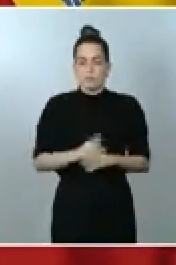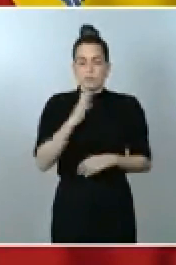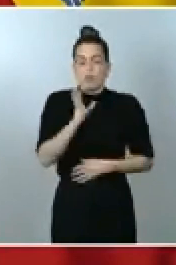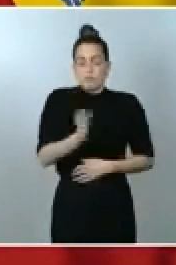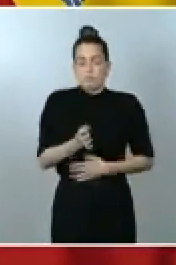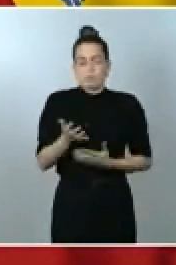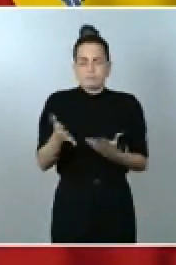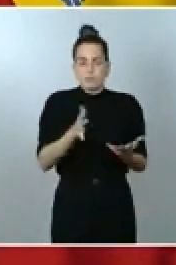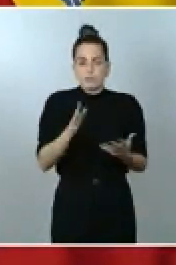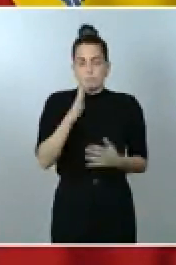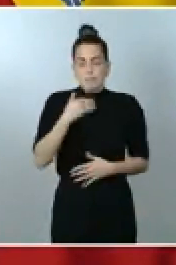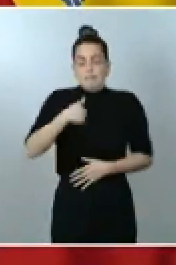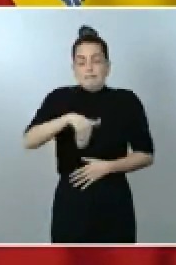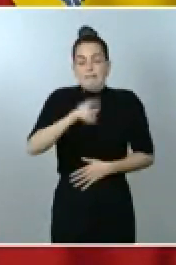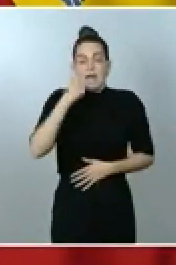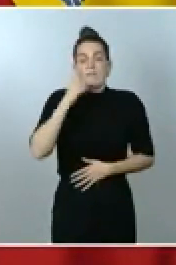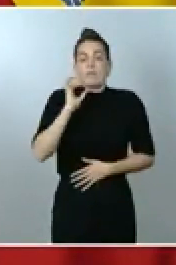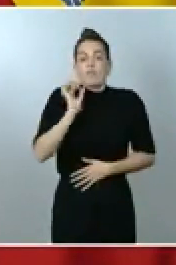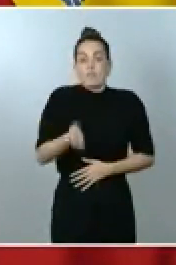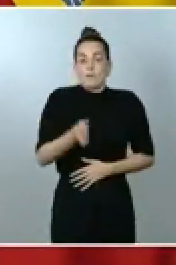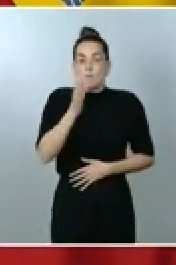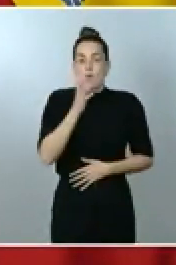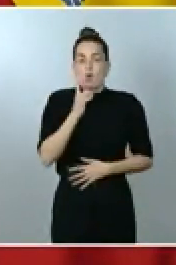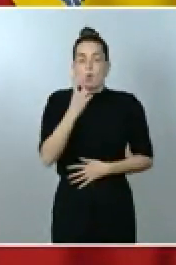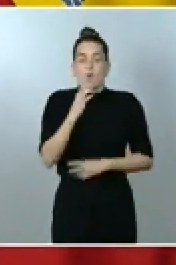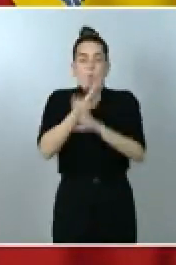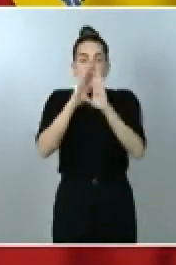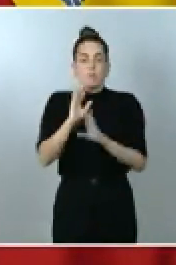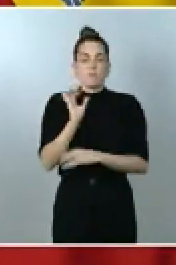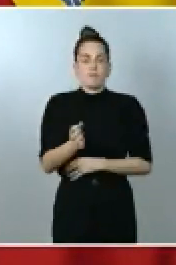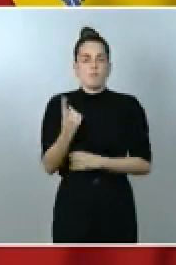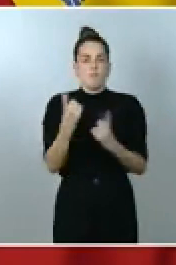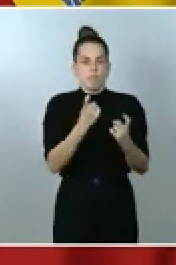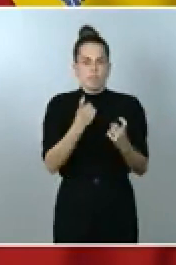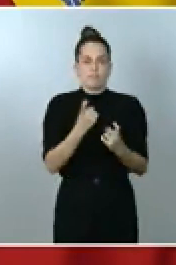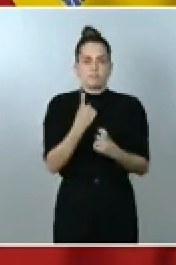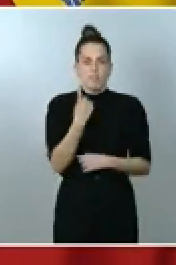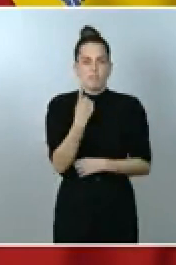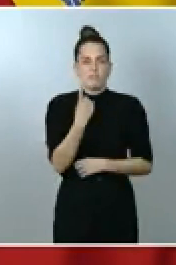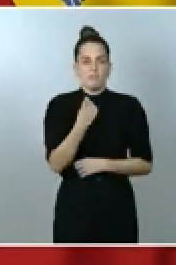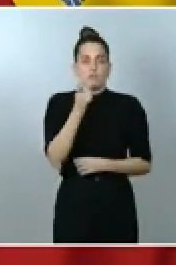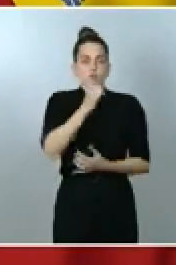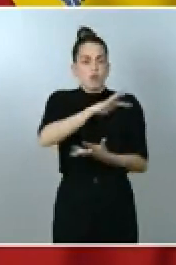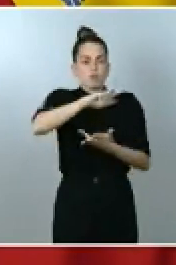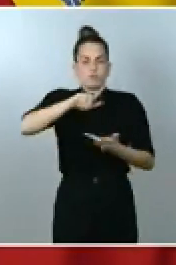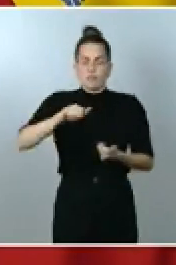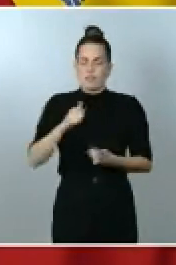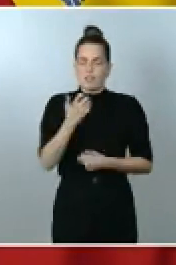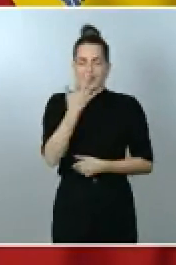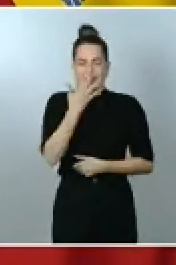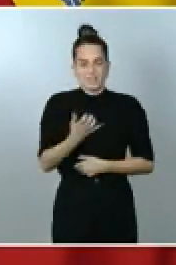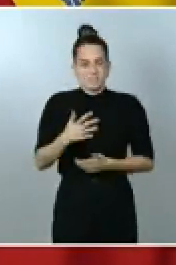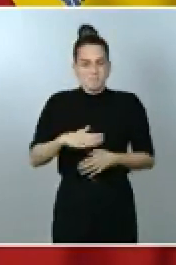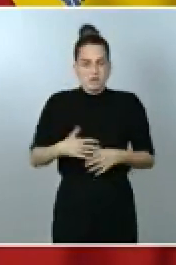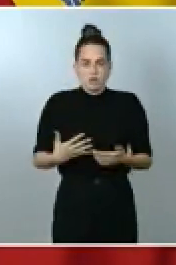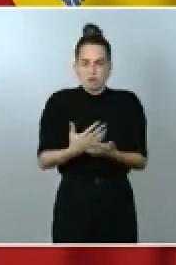a la espera de una última confirmación, si así fuera desde luego una noticia triste y